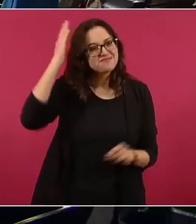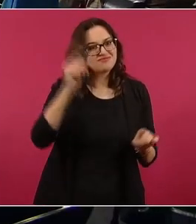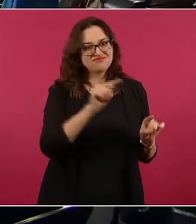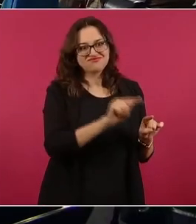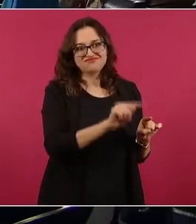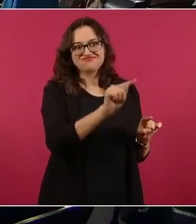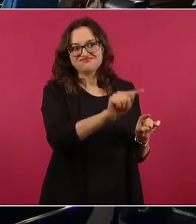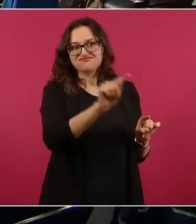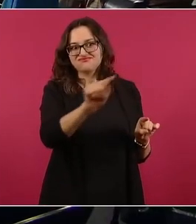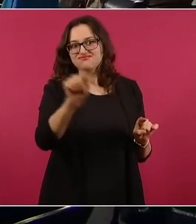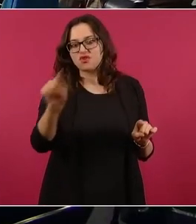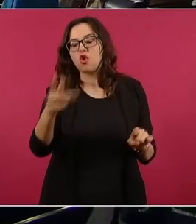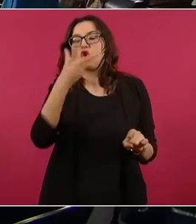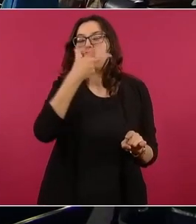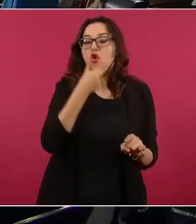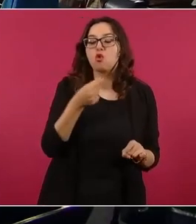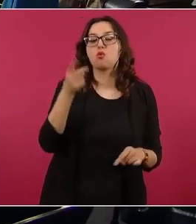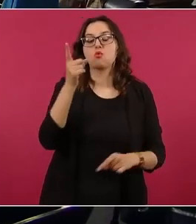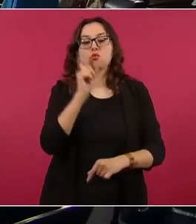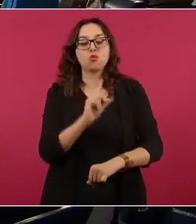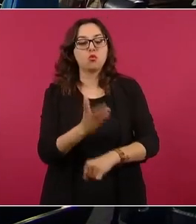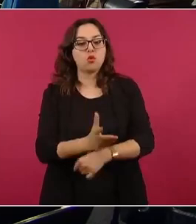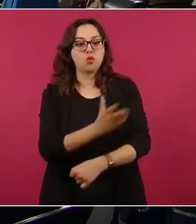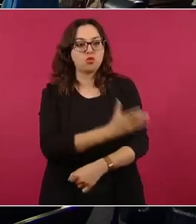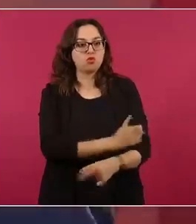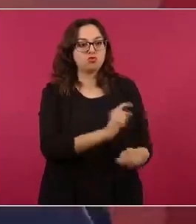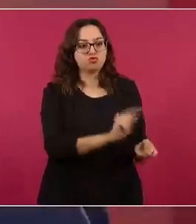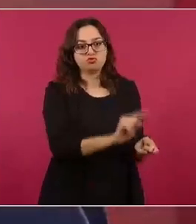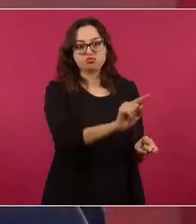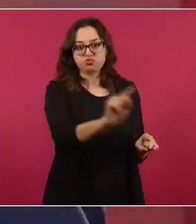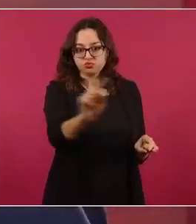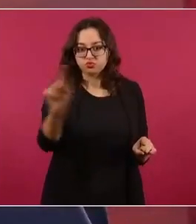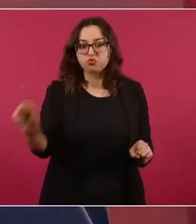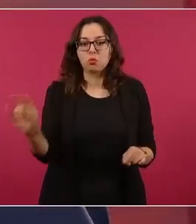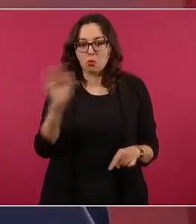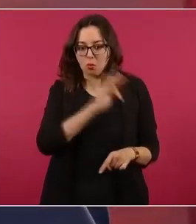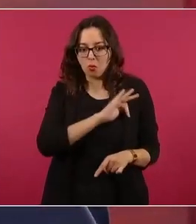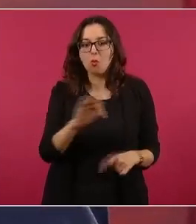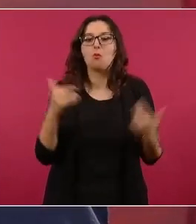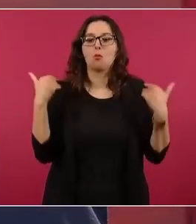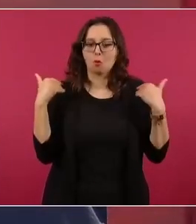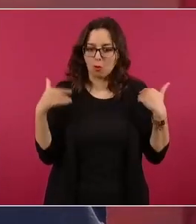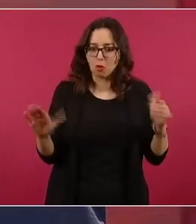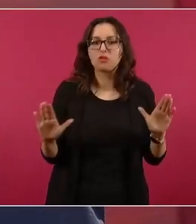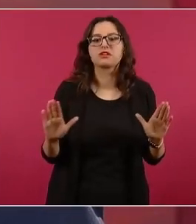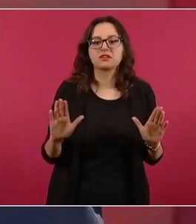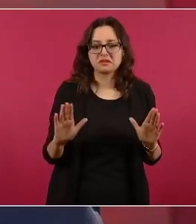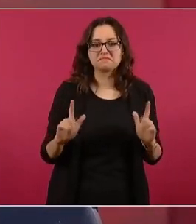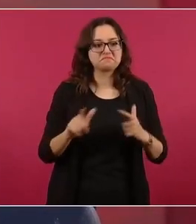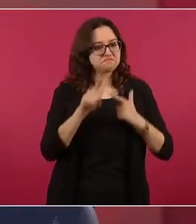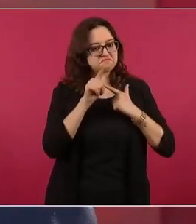compañeros, compañeros, compañeras que tienen